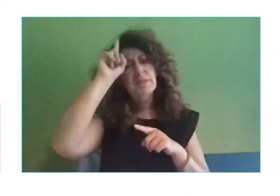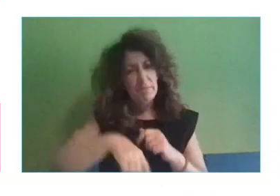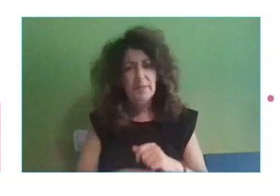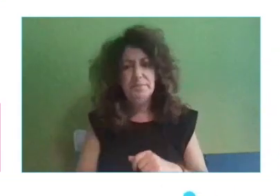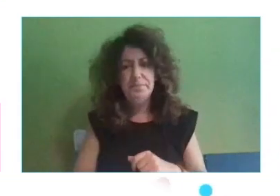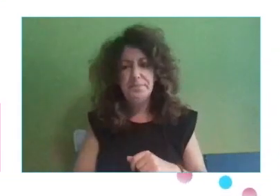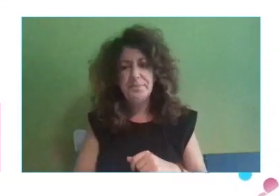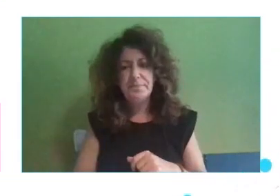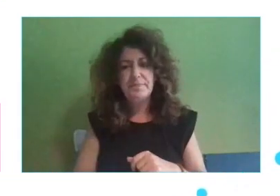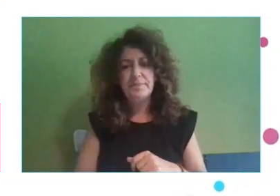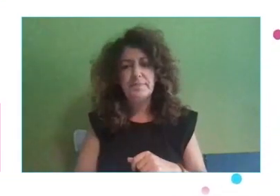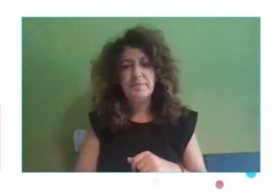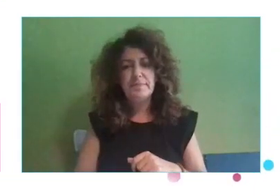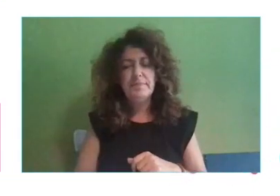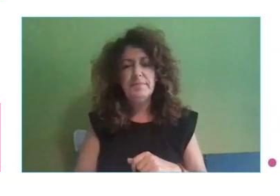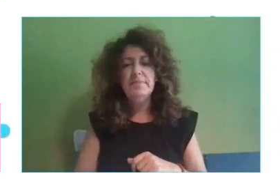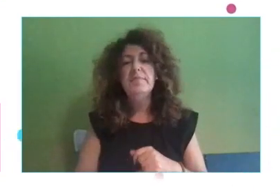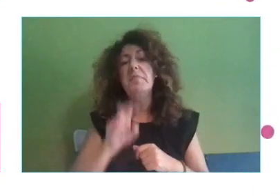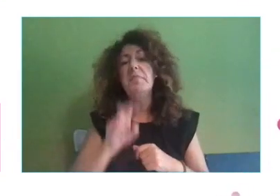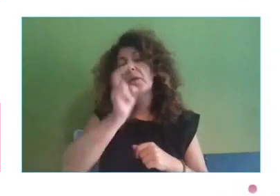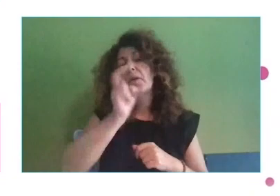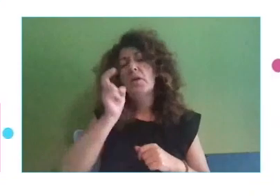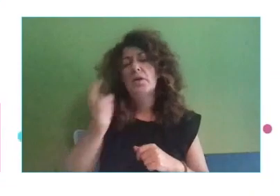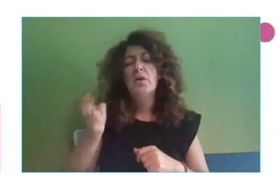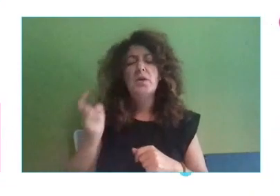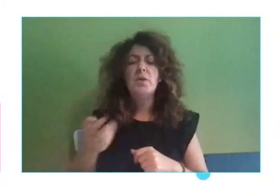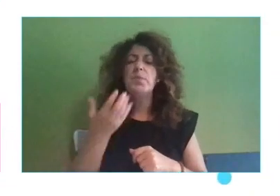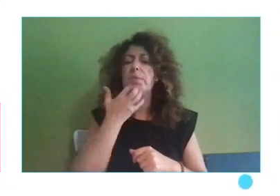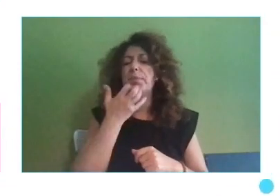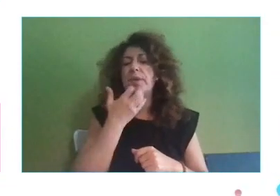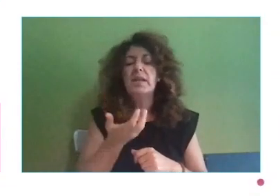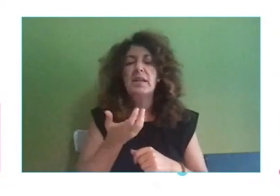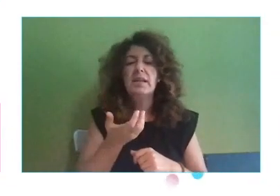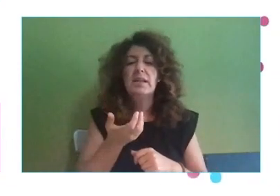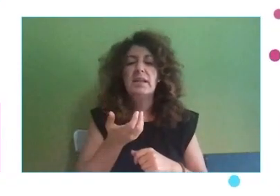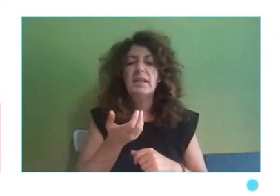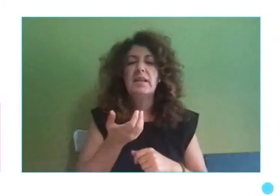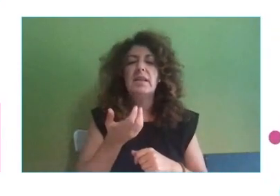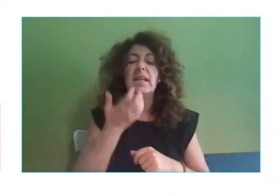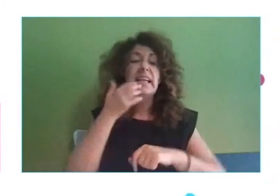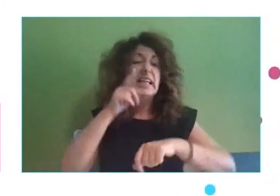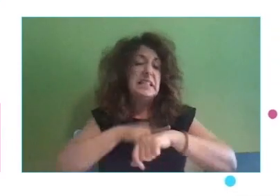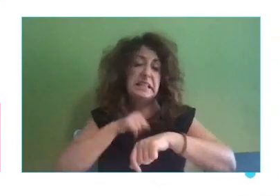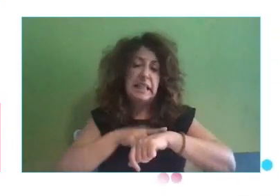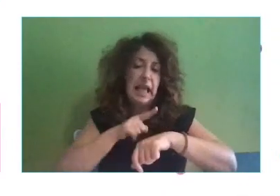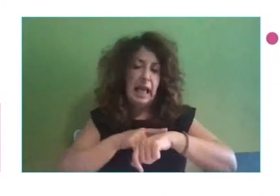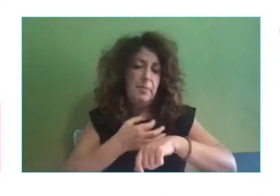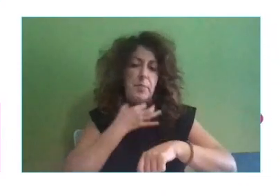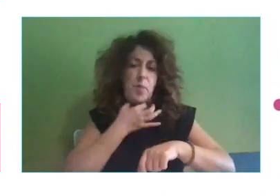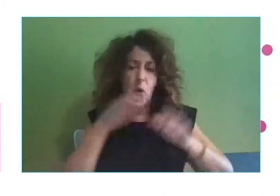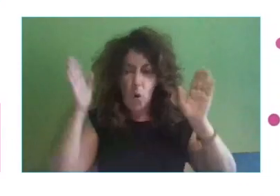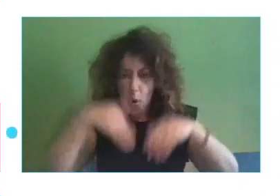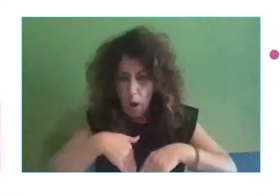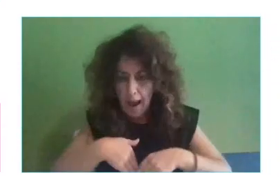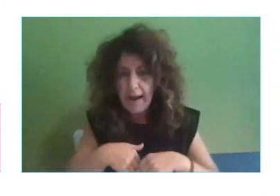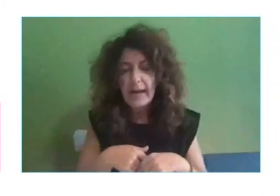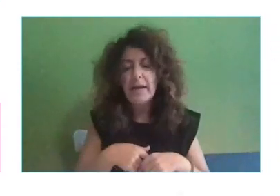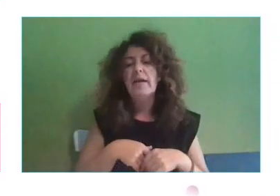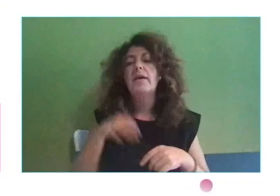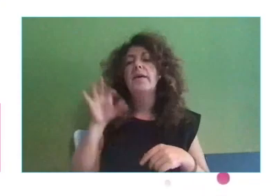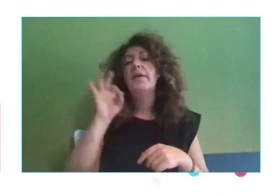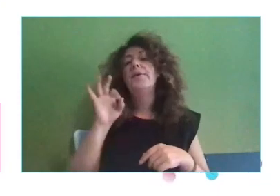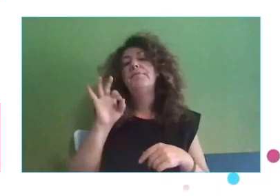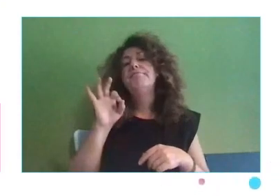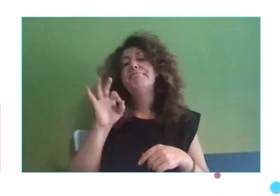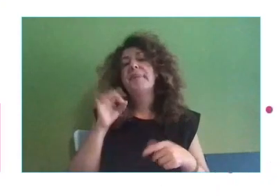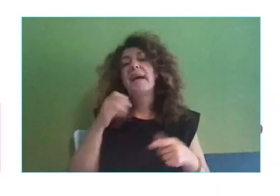los habituales que nos podíamos imaginar, que es la falta de tiempo y tiempo para unos negocios que están